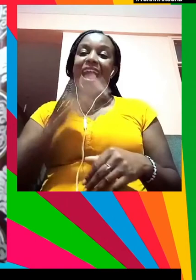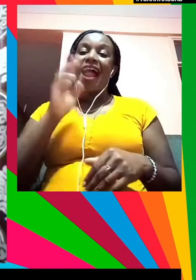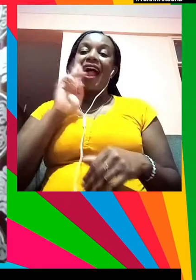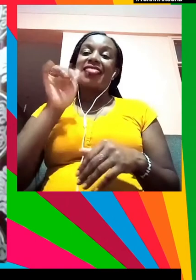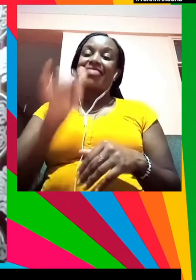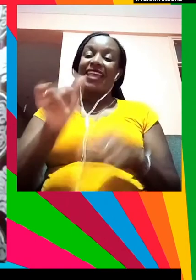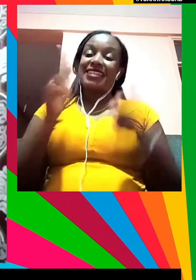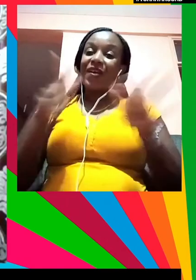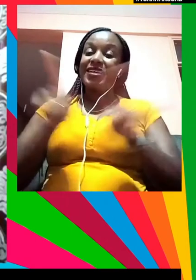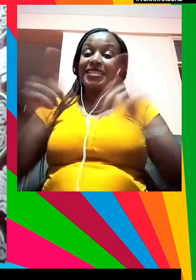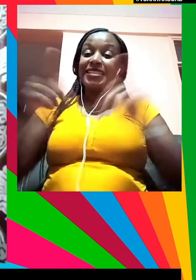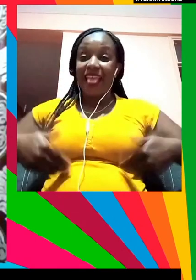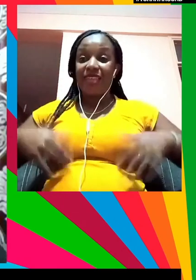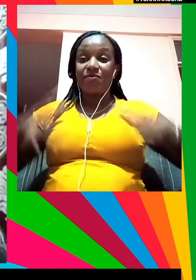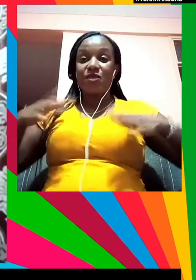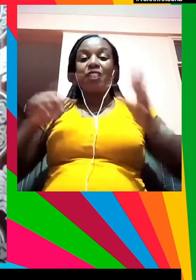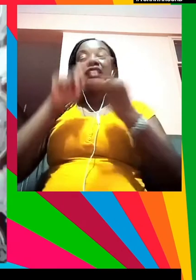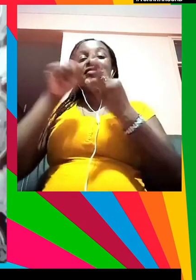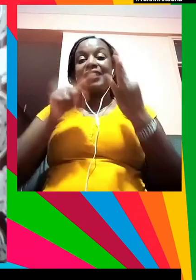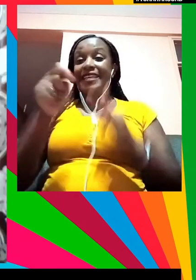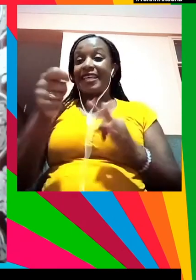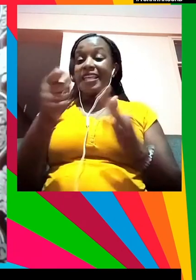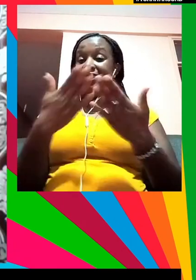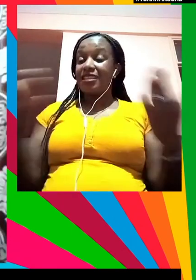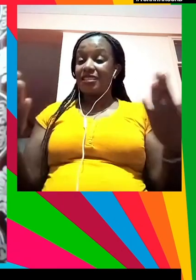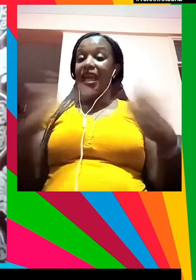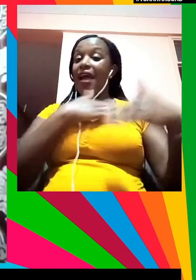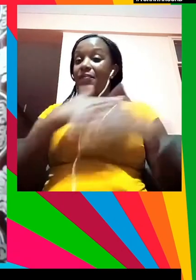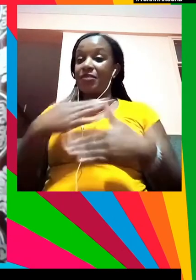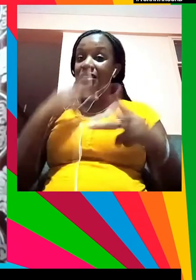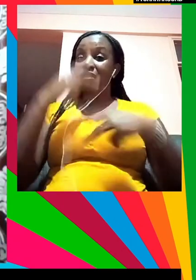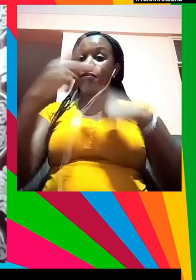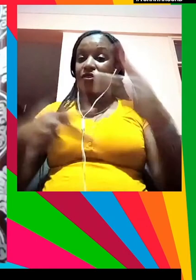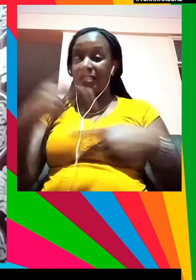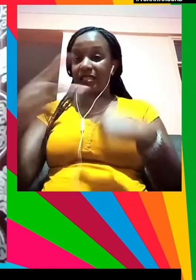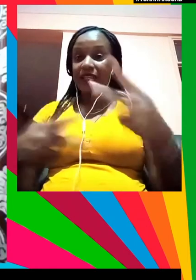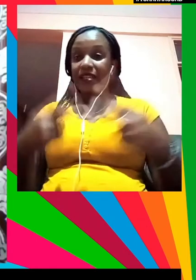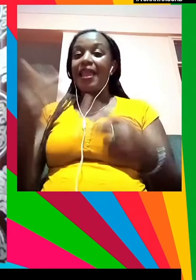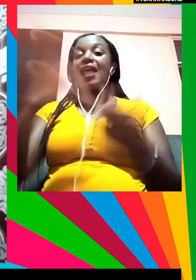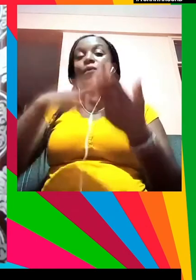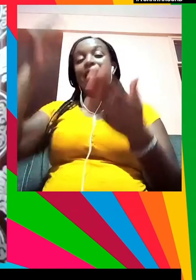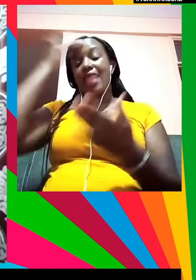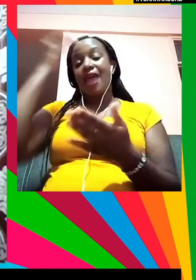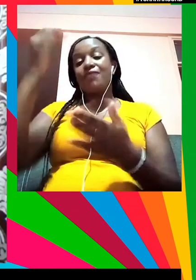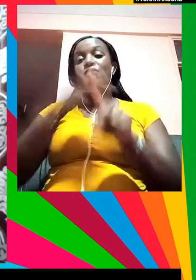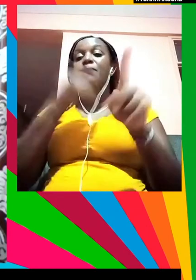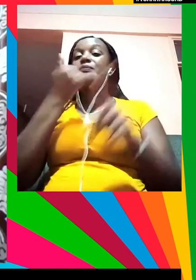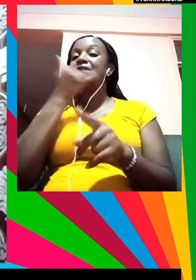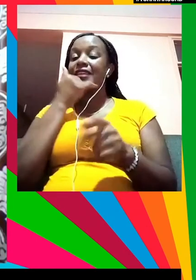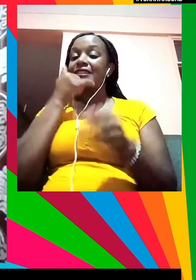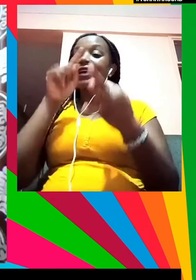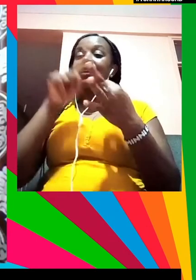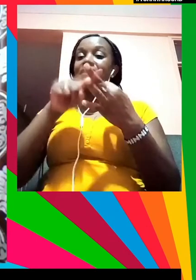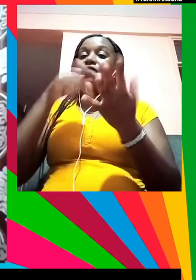y son tres cosas claves que hemos de ver apreciar el progreso realizado aprender de los errores pasados e implicar a los jóvenes